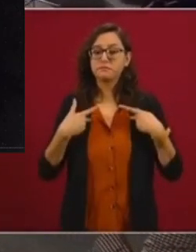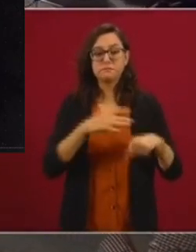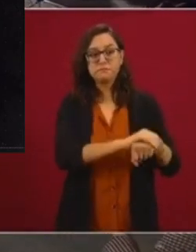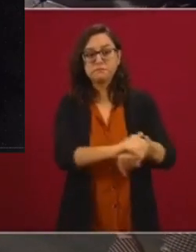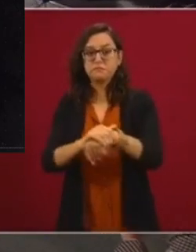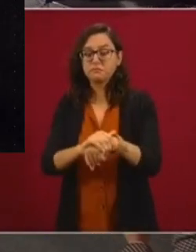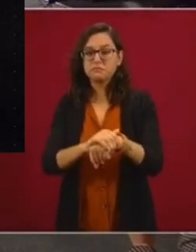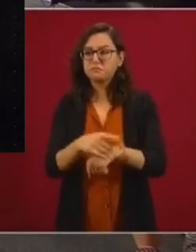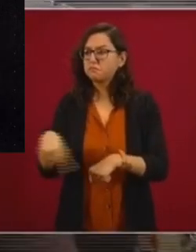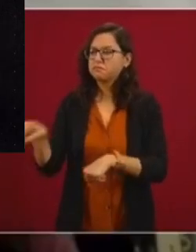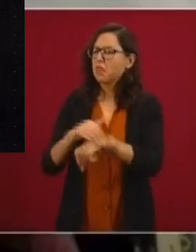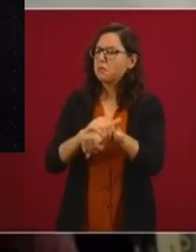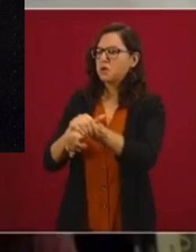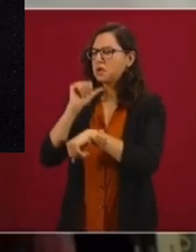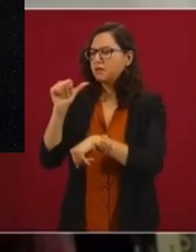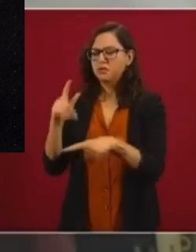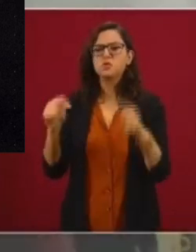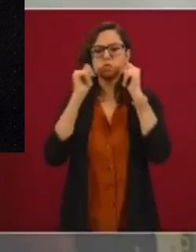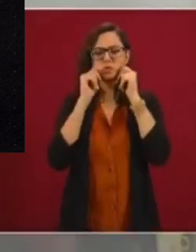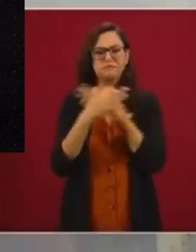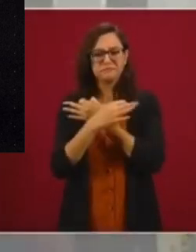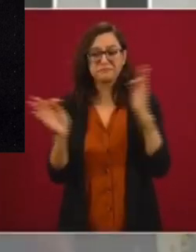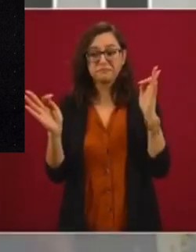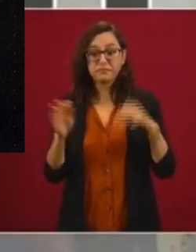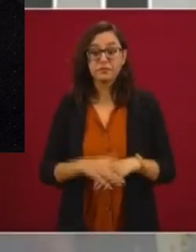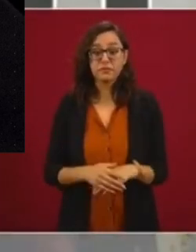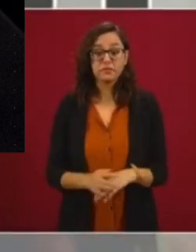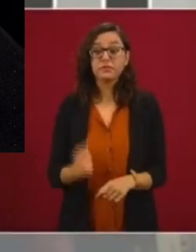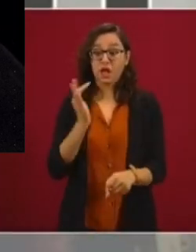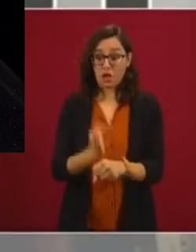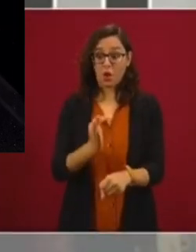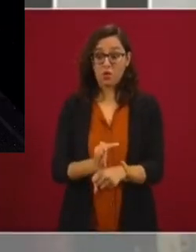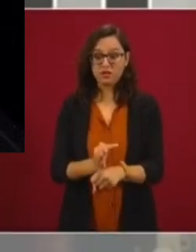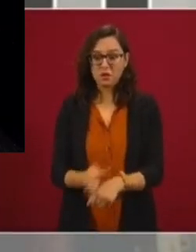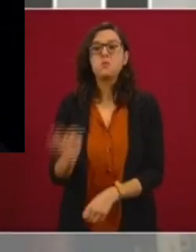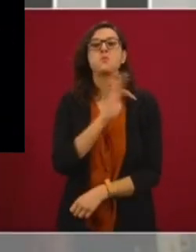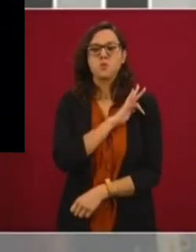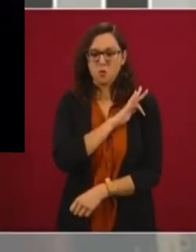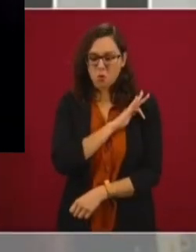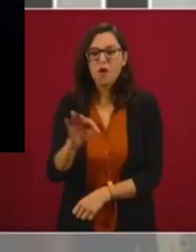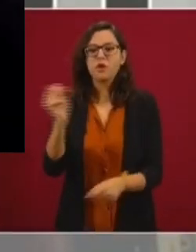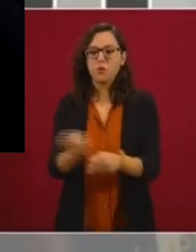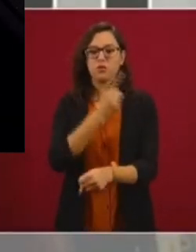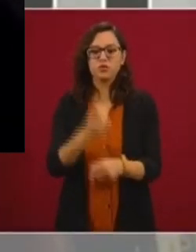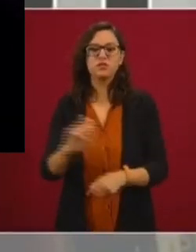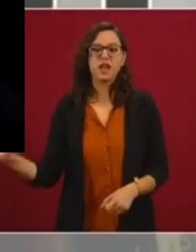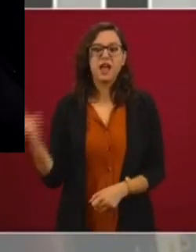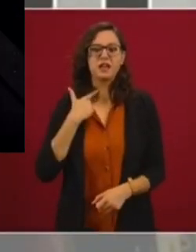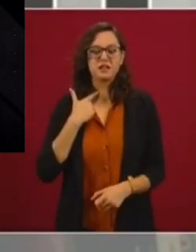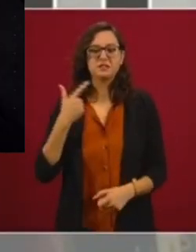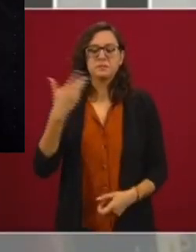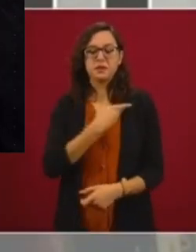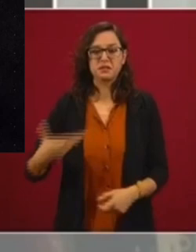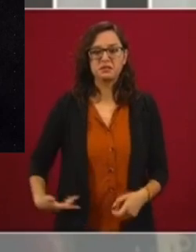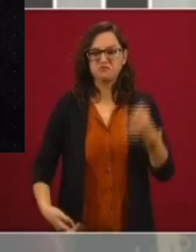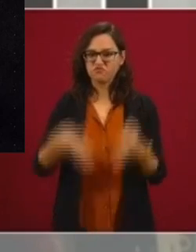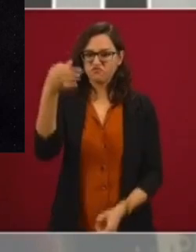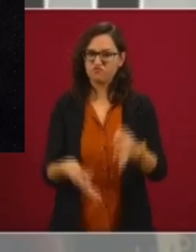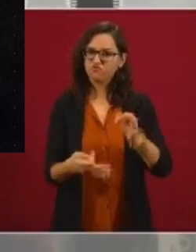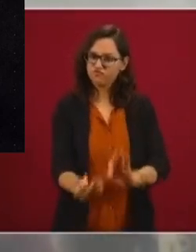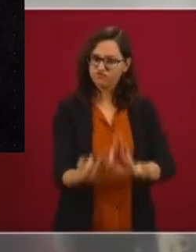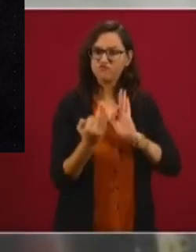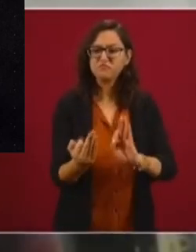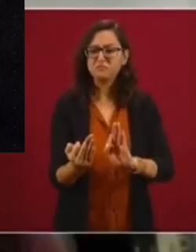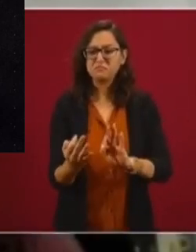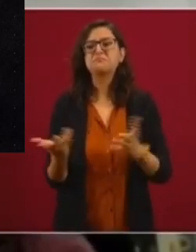Obrador, aparece en dos videos recibiendo dinero en efectivo que, asegura, usará para fortalecer a Morena rumbo a la campaña electoral de 2018. El hombre que le entrega los